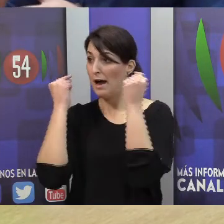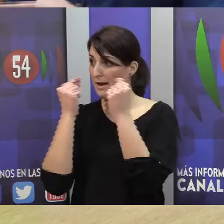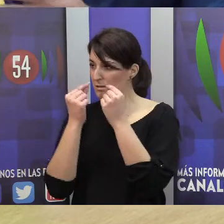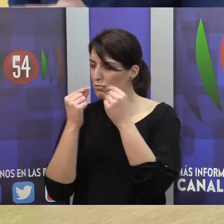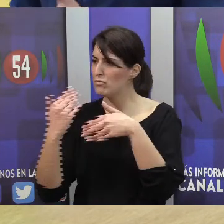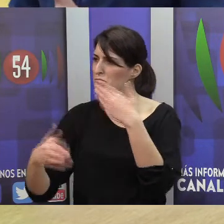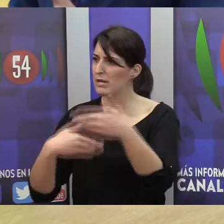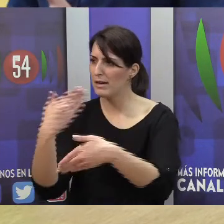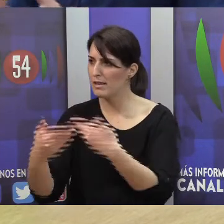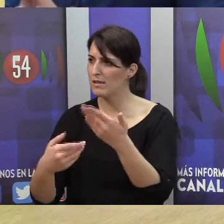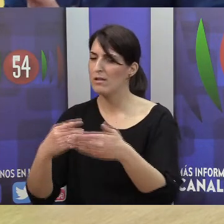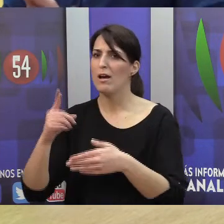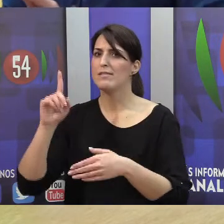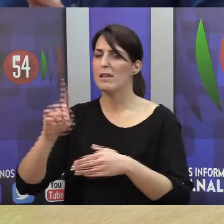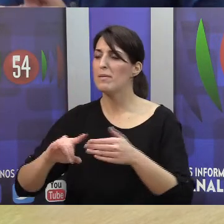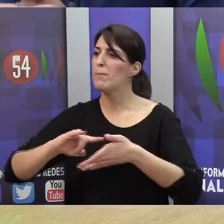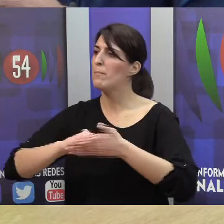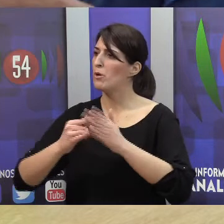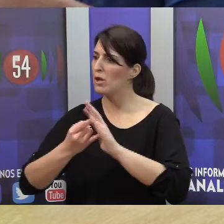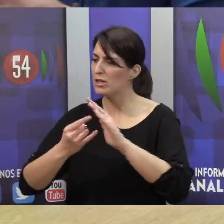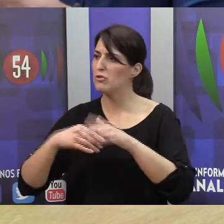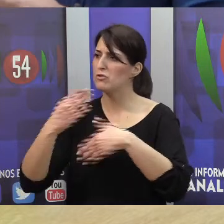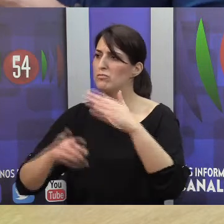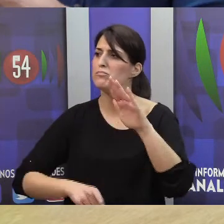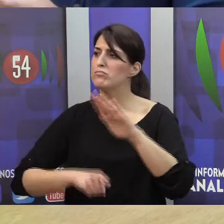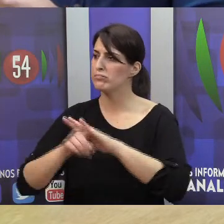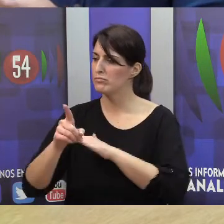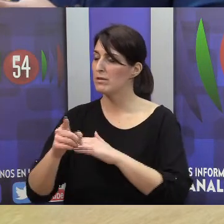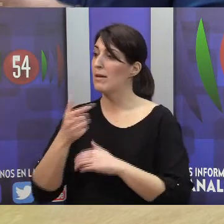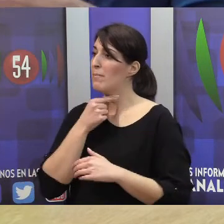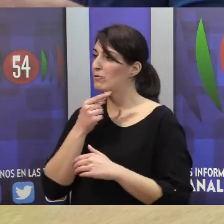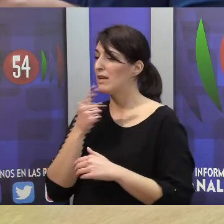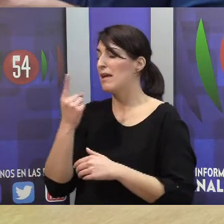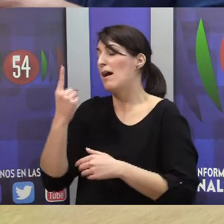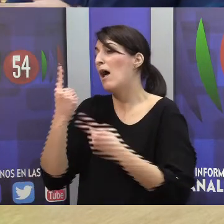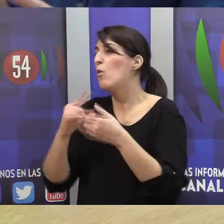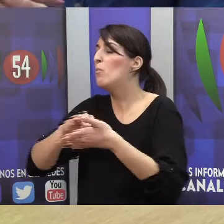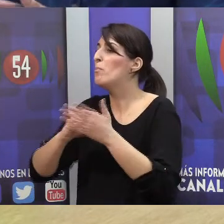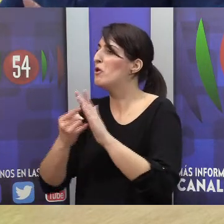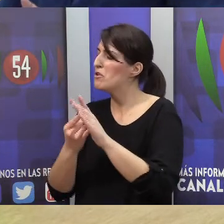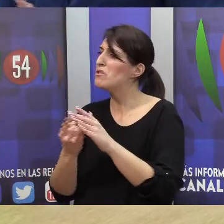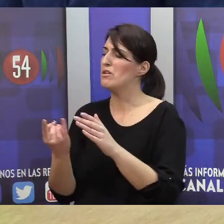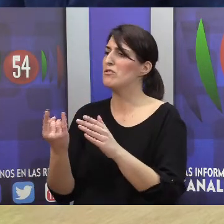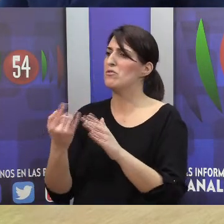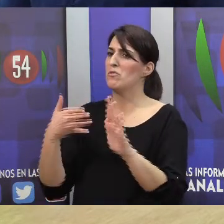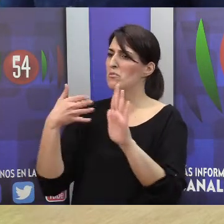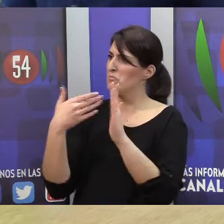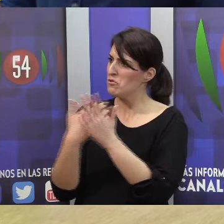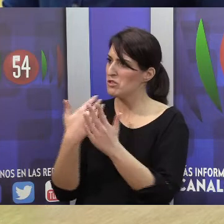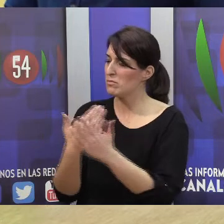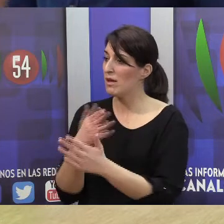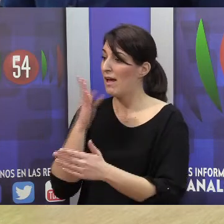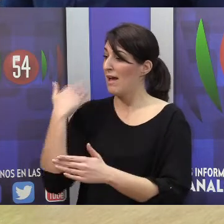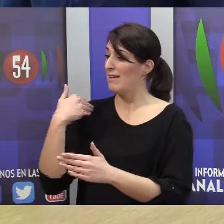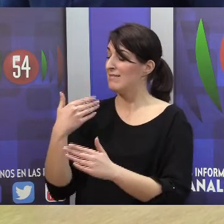han crecido también los proyectos, los que participáis, sí que me gustaría que nos explicases alguno de ellos, porque antes hablabas de ese subtitulado, sé que estáis